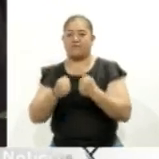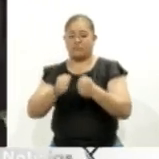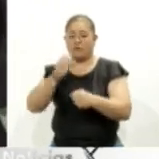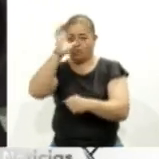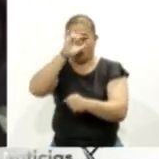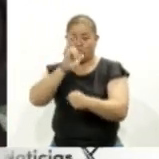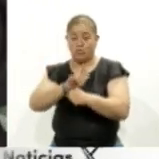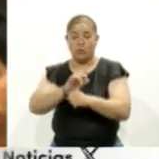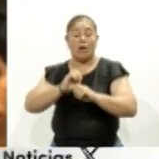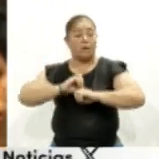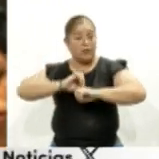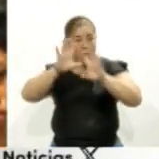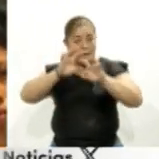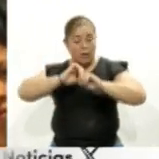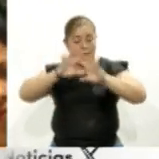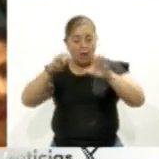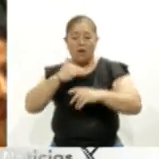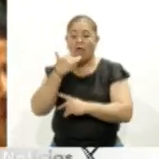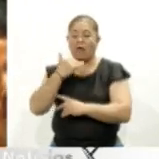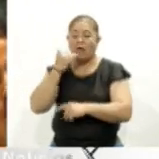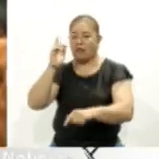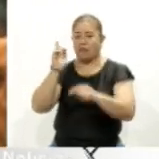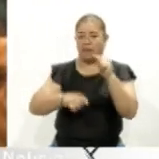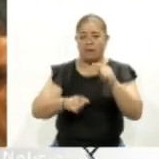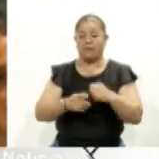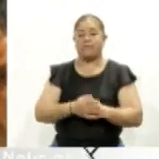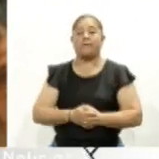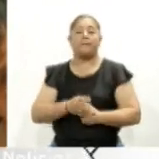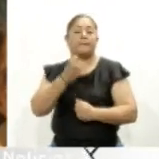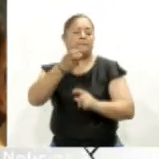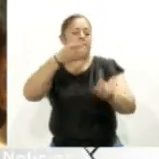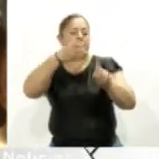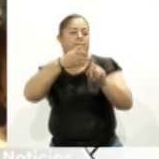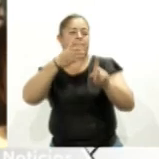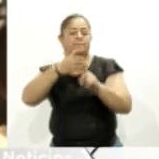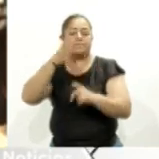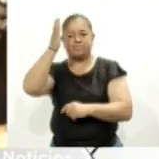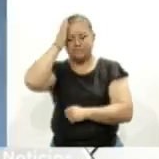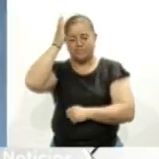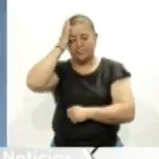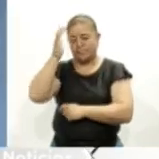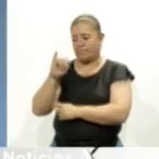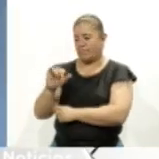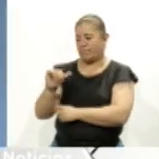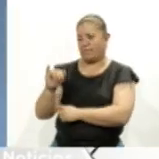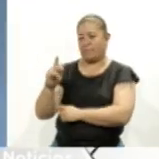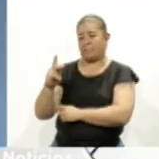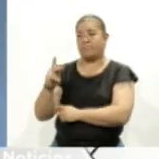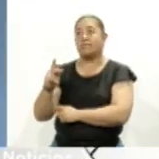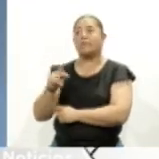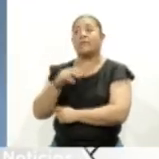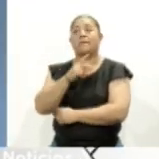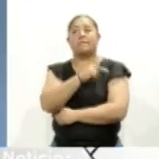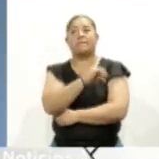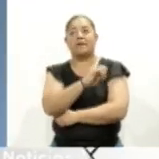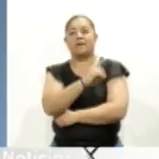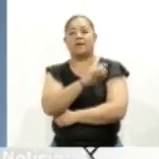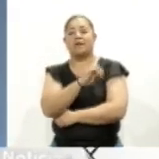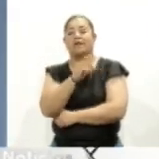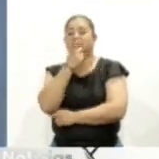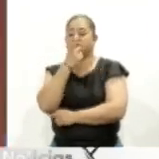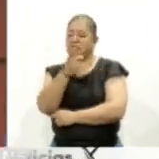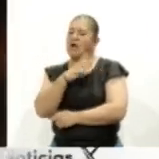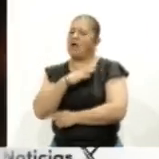transparencia y el combate a la corrupción. En este sentido, la comisionada presidenta de la IAIP-TLAX, Maribel Rodríguez Piedras, destacó la